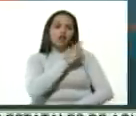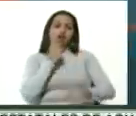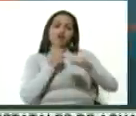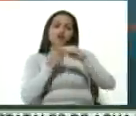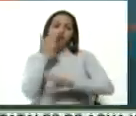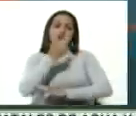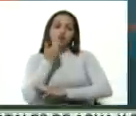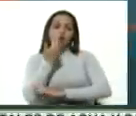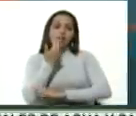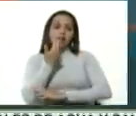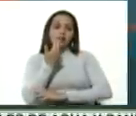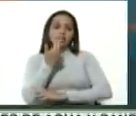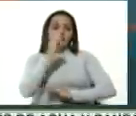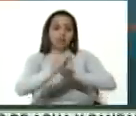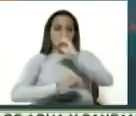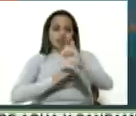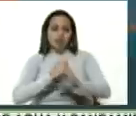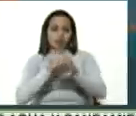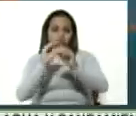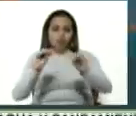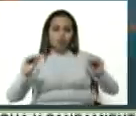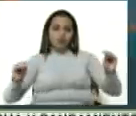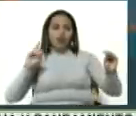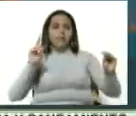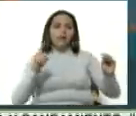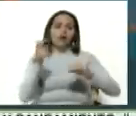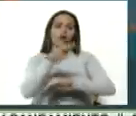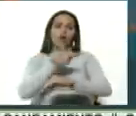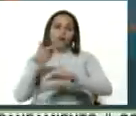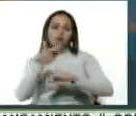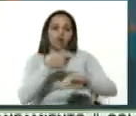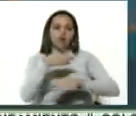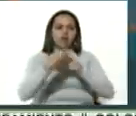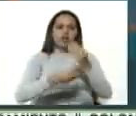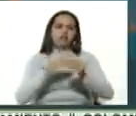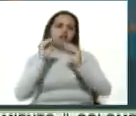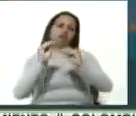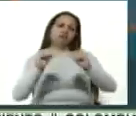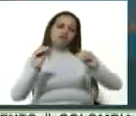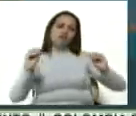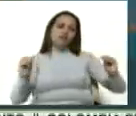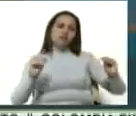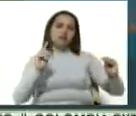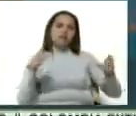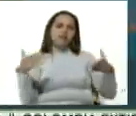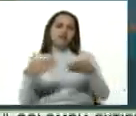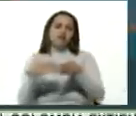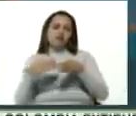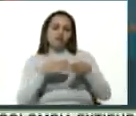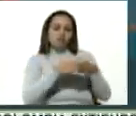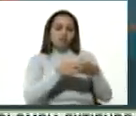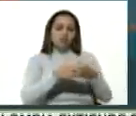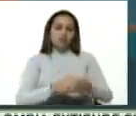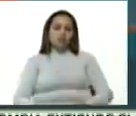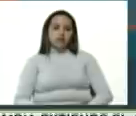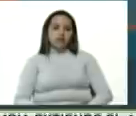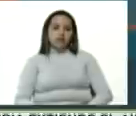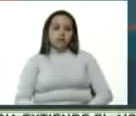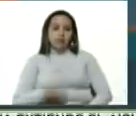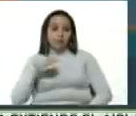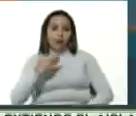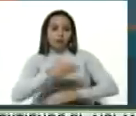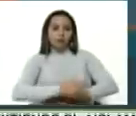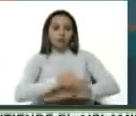ha hecho pronunciamientos, distintos gobiernos han hecho pronunciamientos, organizaciones regionales, para el levantamiento de las